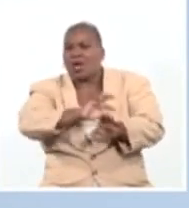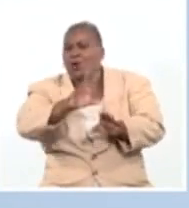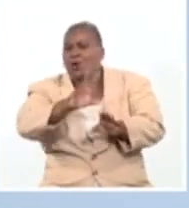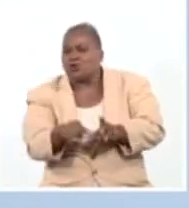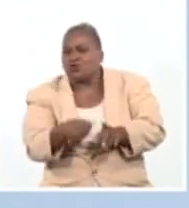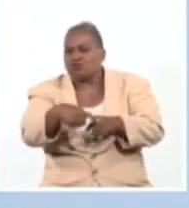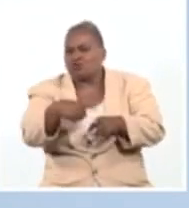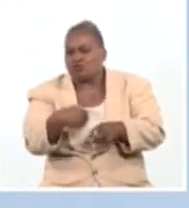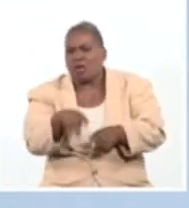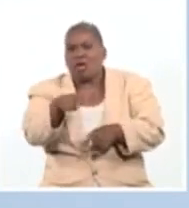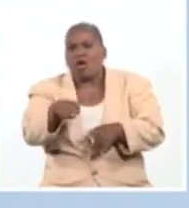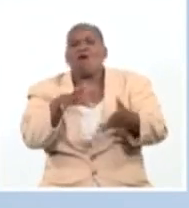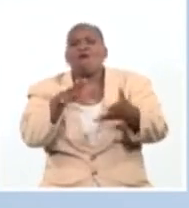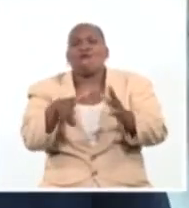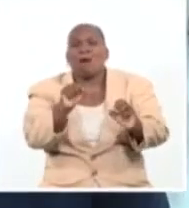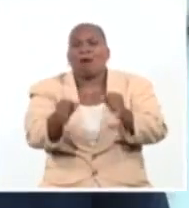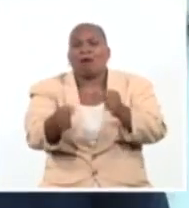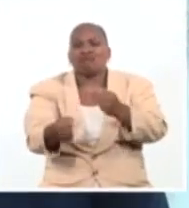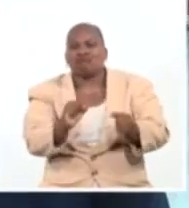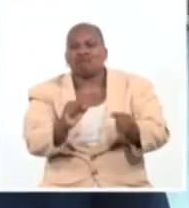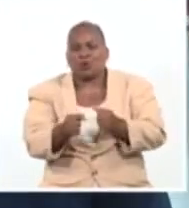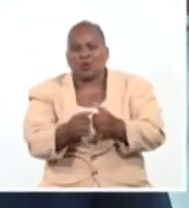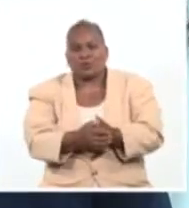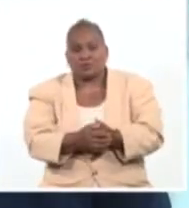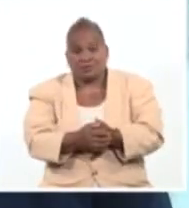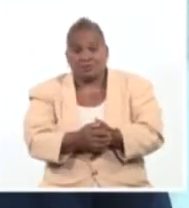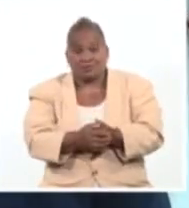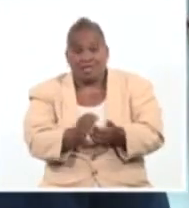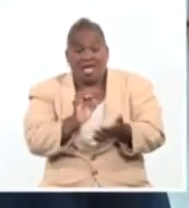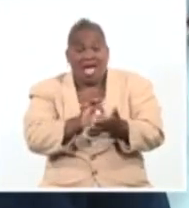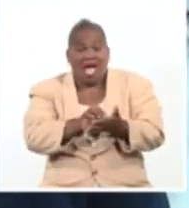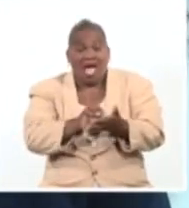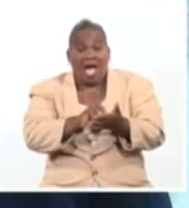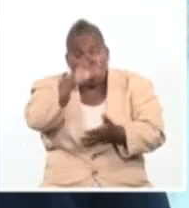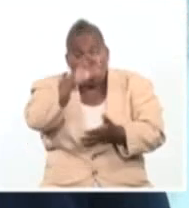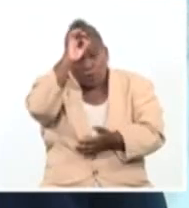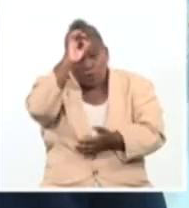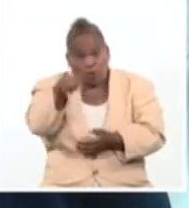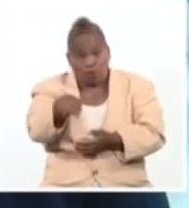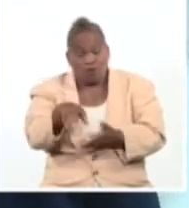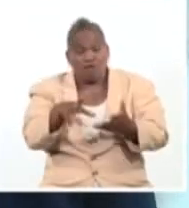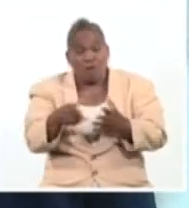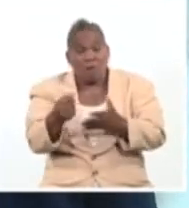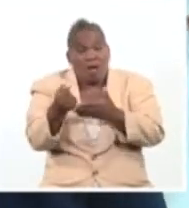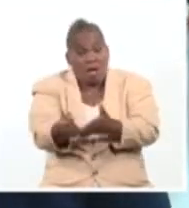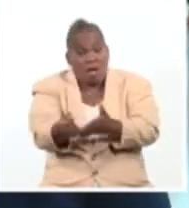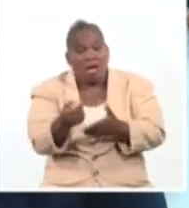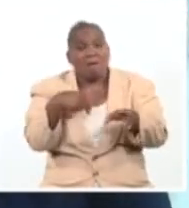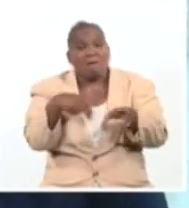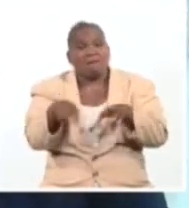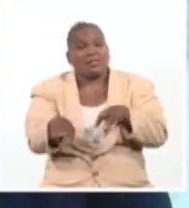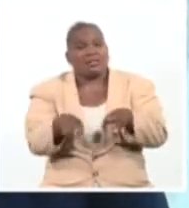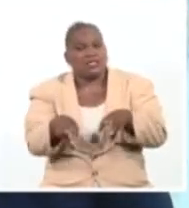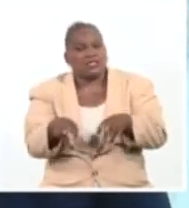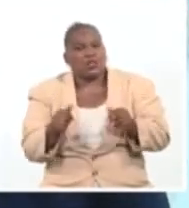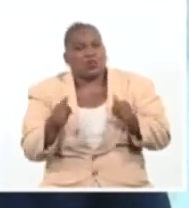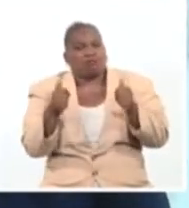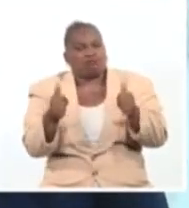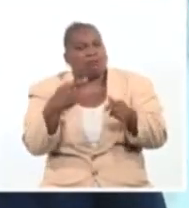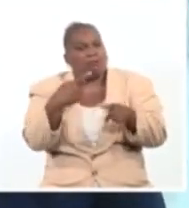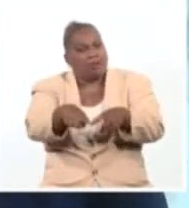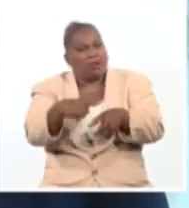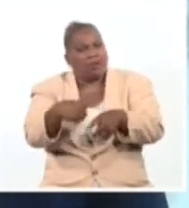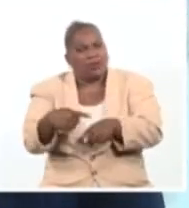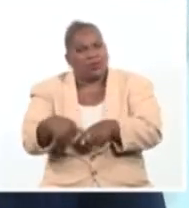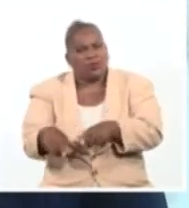herramienta para el control, es una herramienta para la administración correcta de los recursos